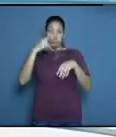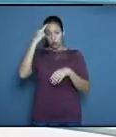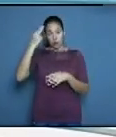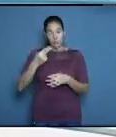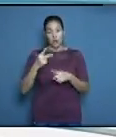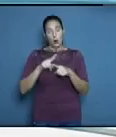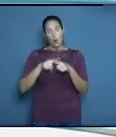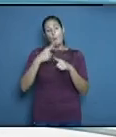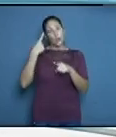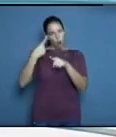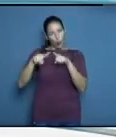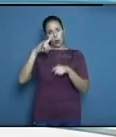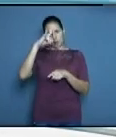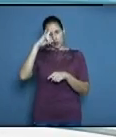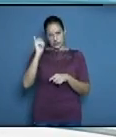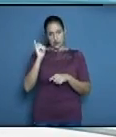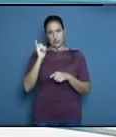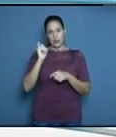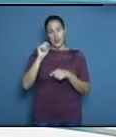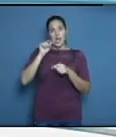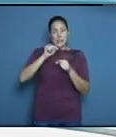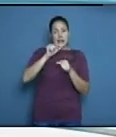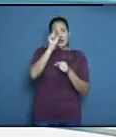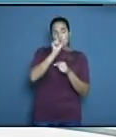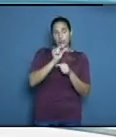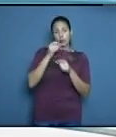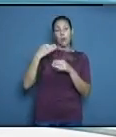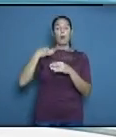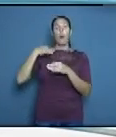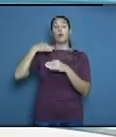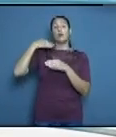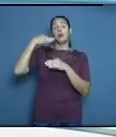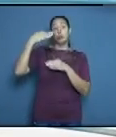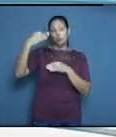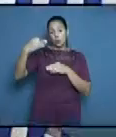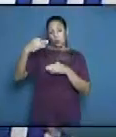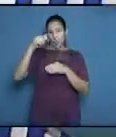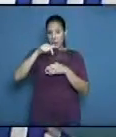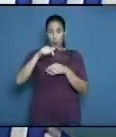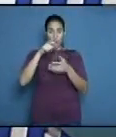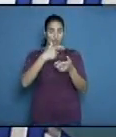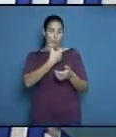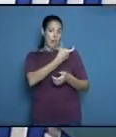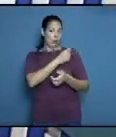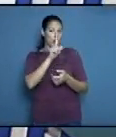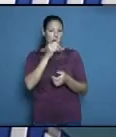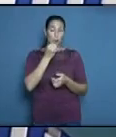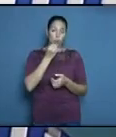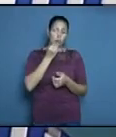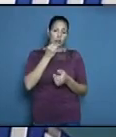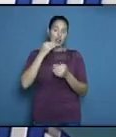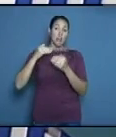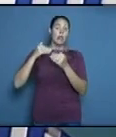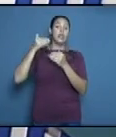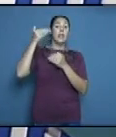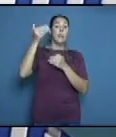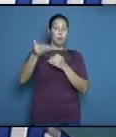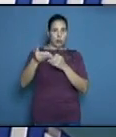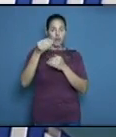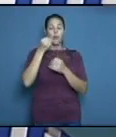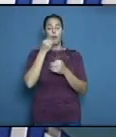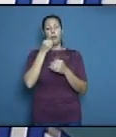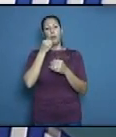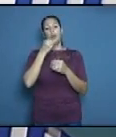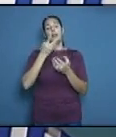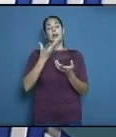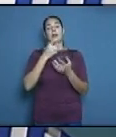esas personas que no se van a poder vacunar por el problema que tengan van a tener cierta inmunidad porque es que el virus empieza a disminuir